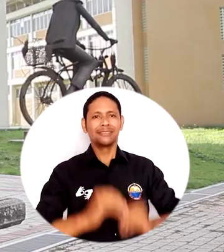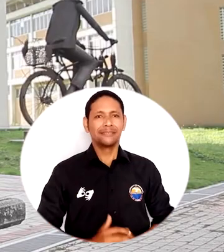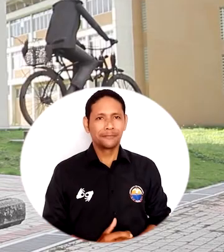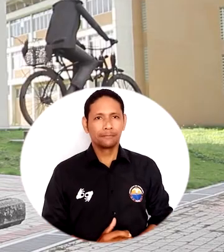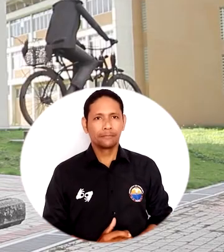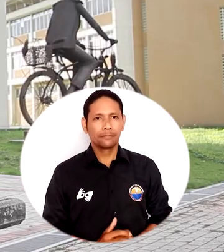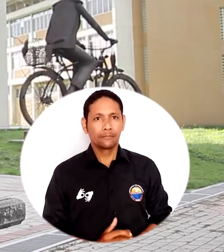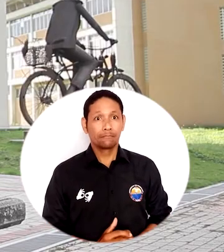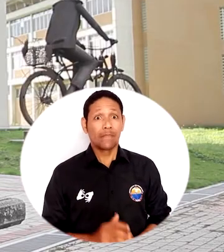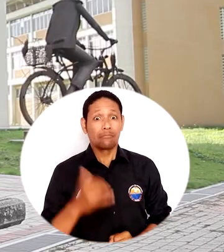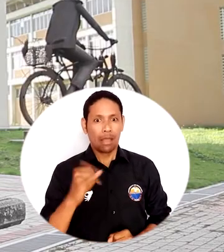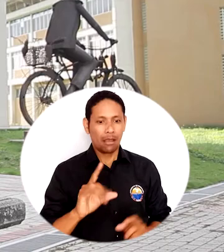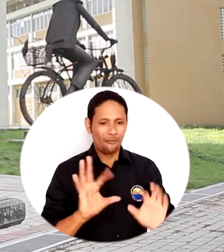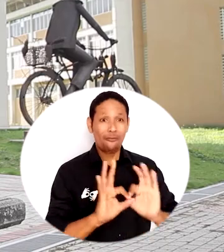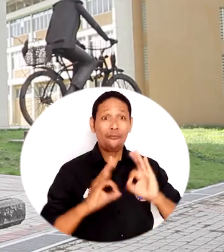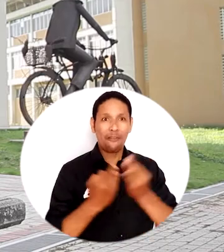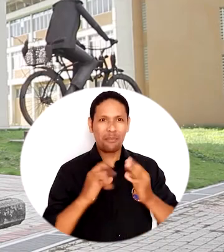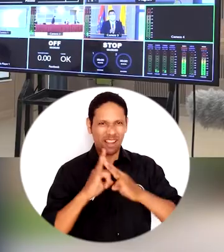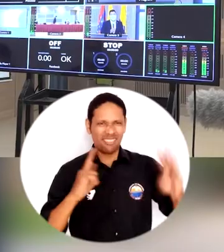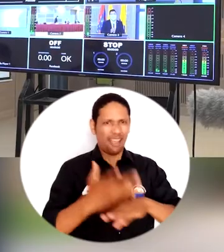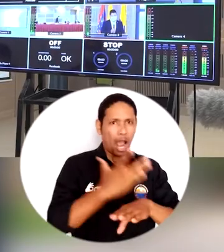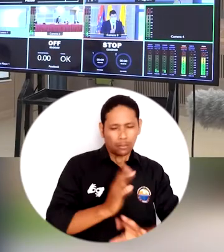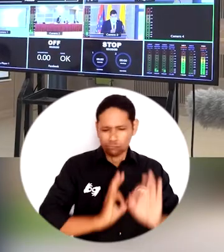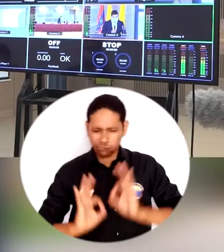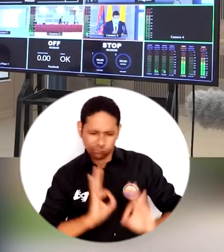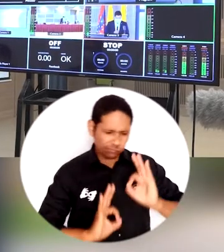Universidad del Magdalena.